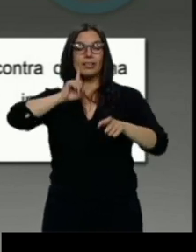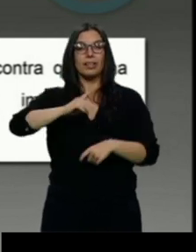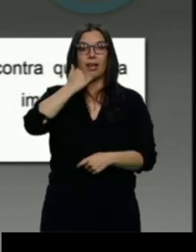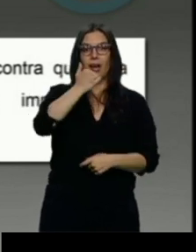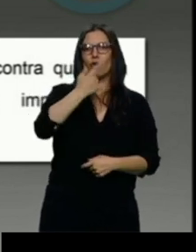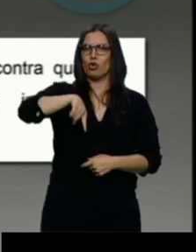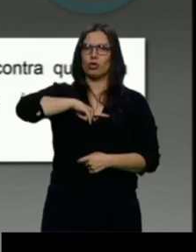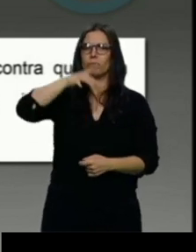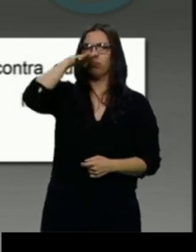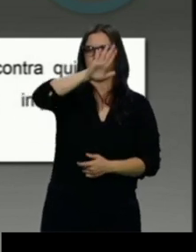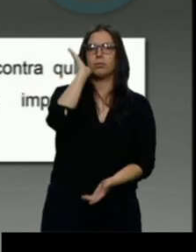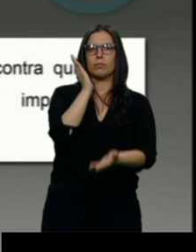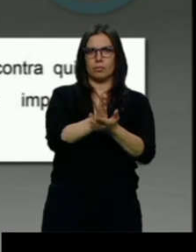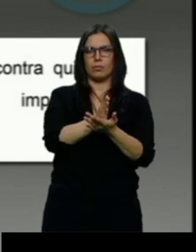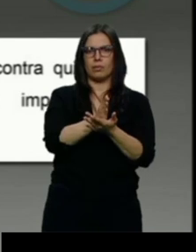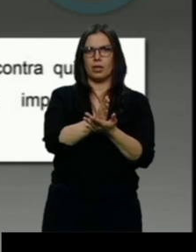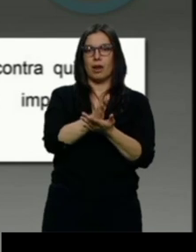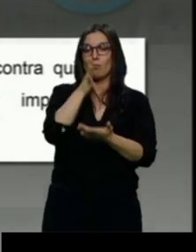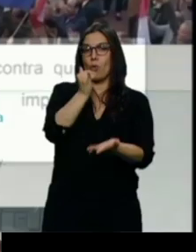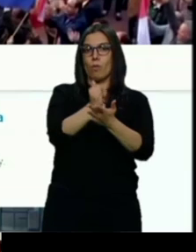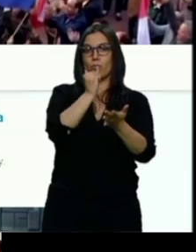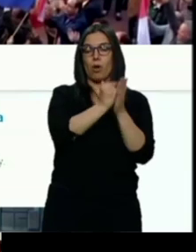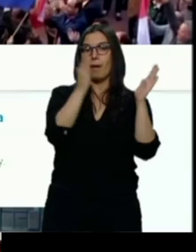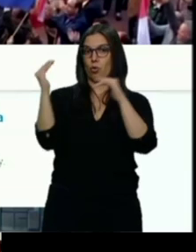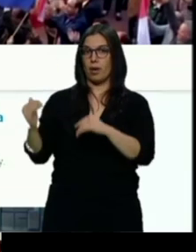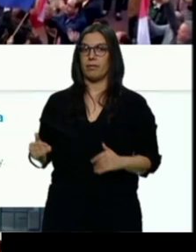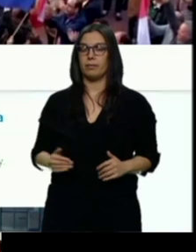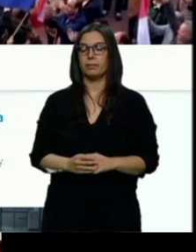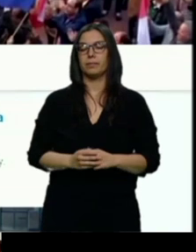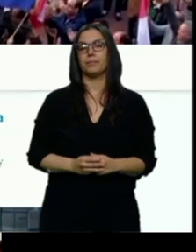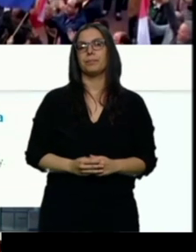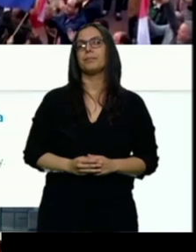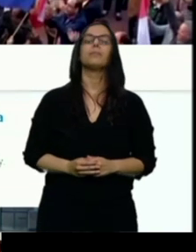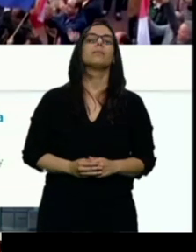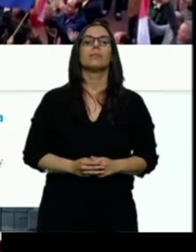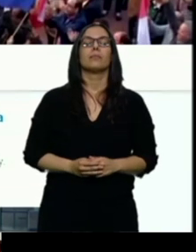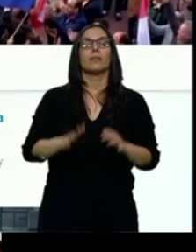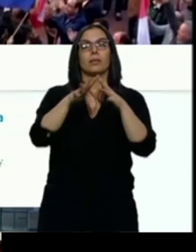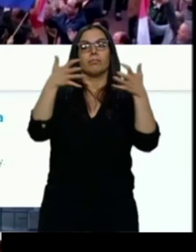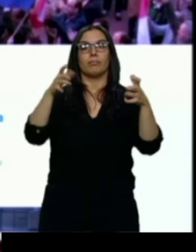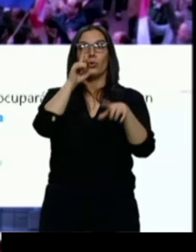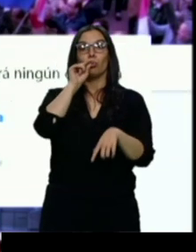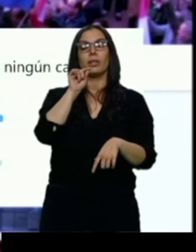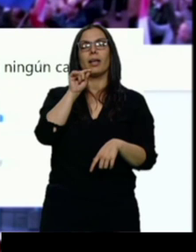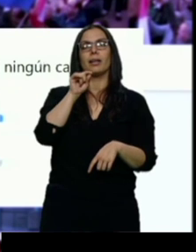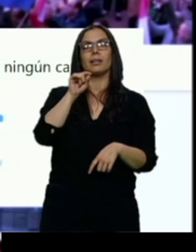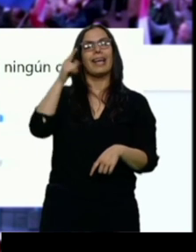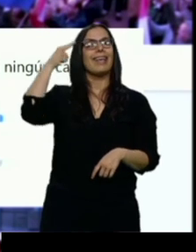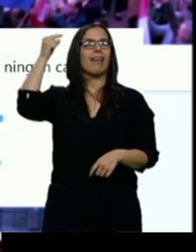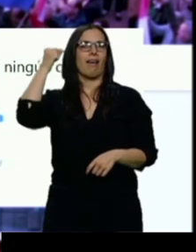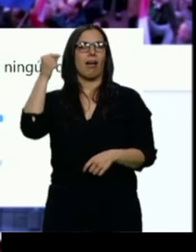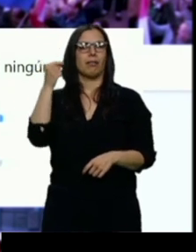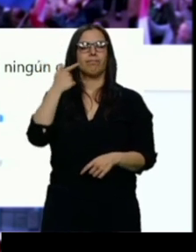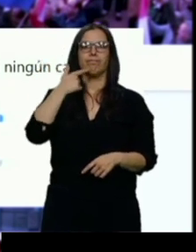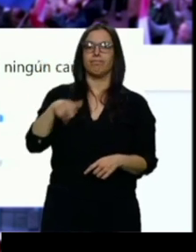imputaciones calumniosas sin prueba alguna que lo sustente. Mientras desde Twitter, Francisco Igea insiste en que nadie imputado